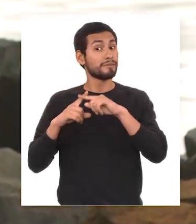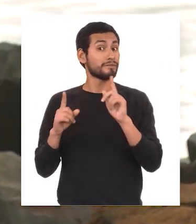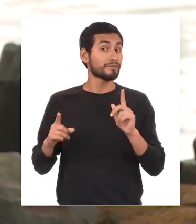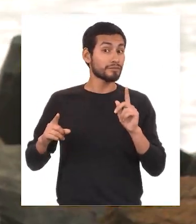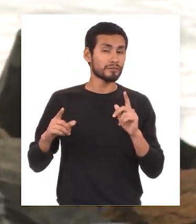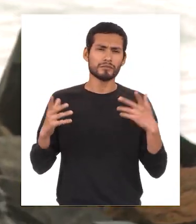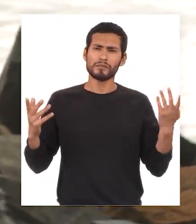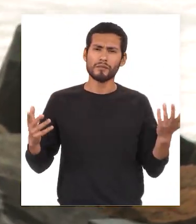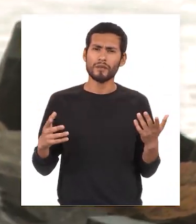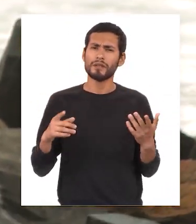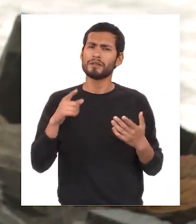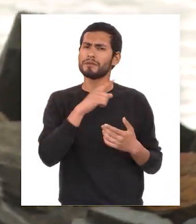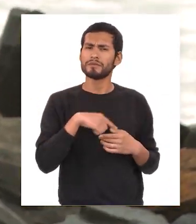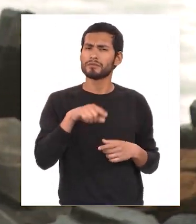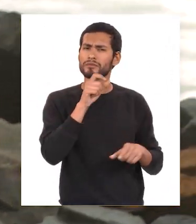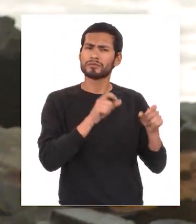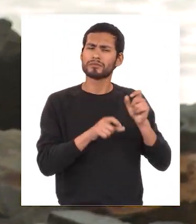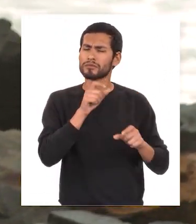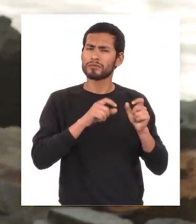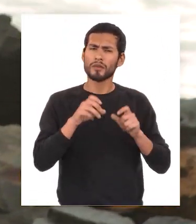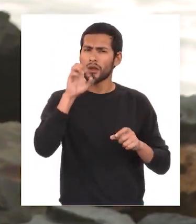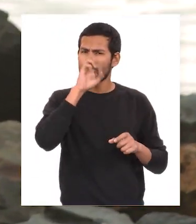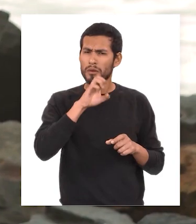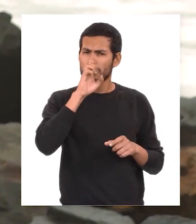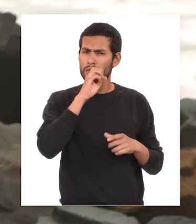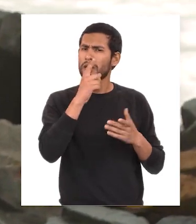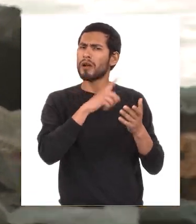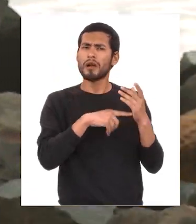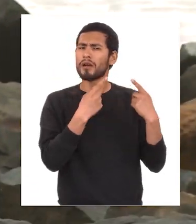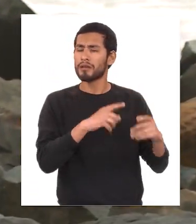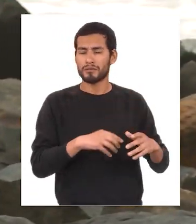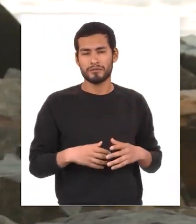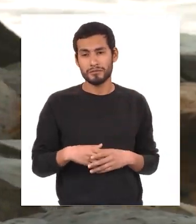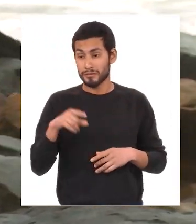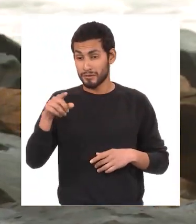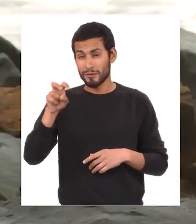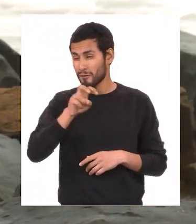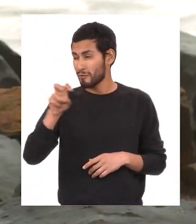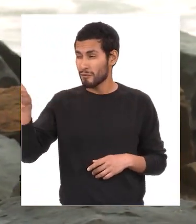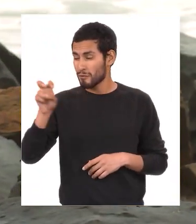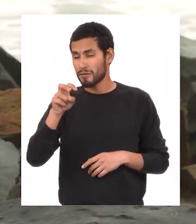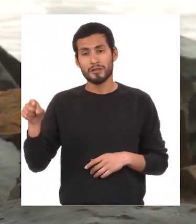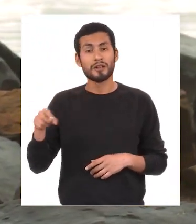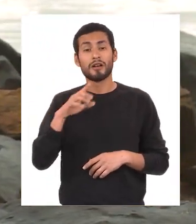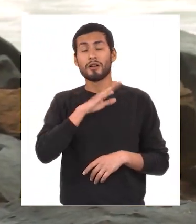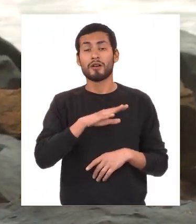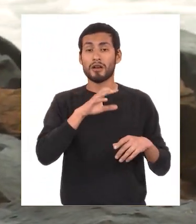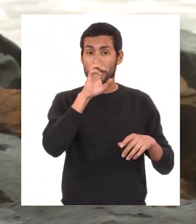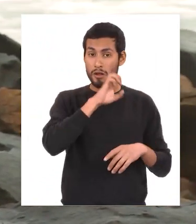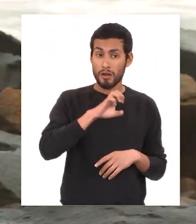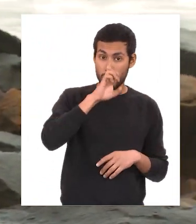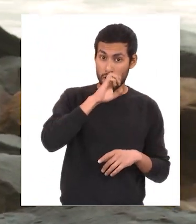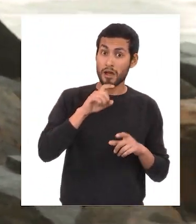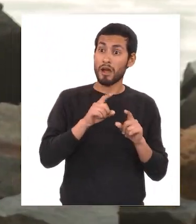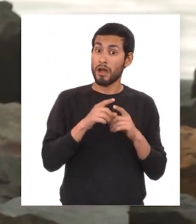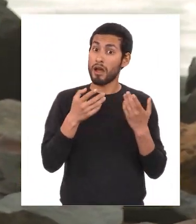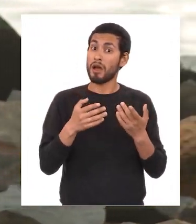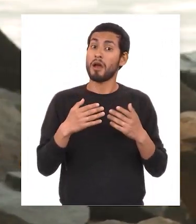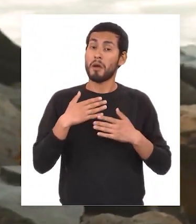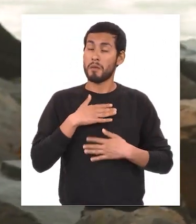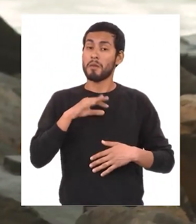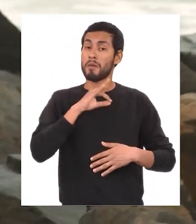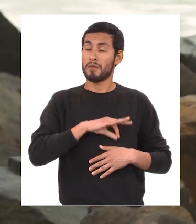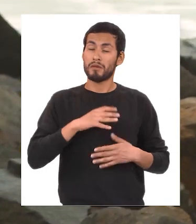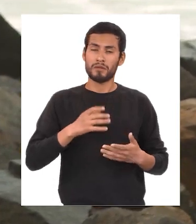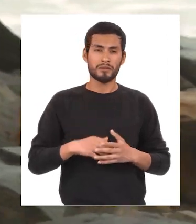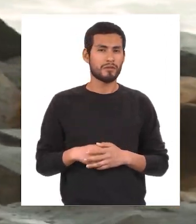pero qué pasaba con el resto de la población europea gracias a estas expediciones el resto de la población también fue